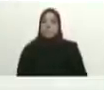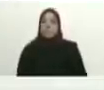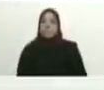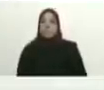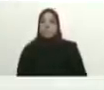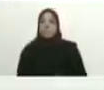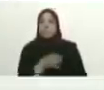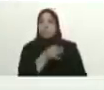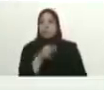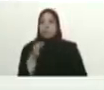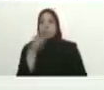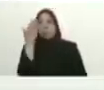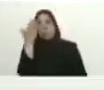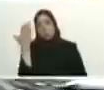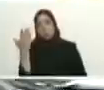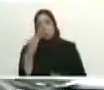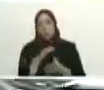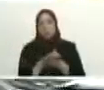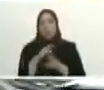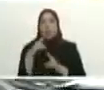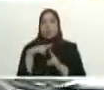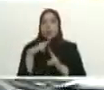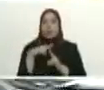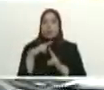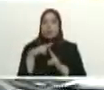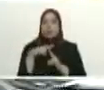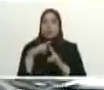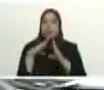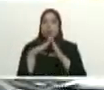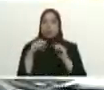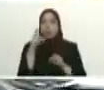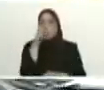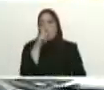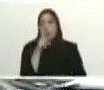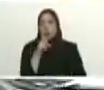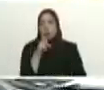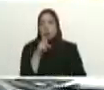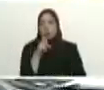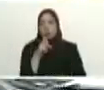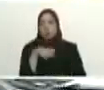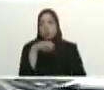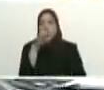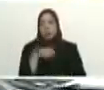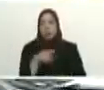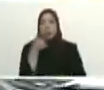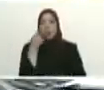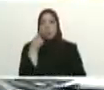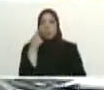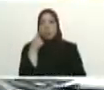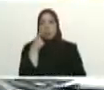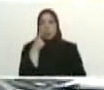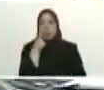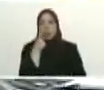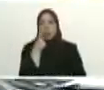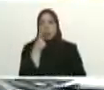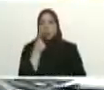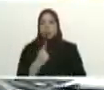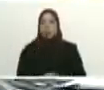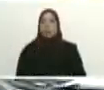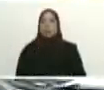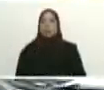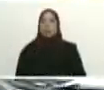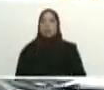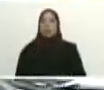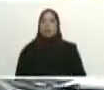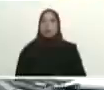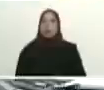correcto mis saludos al Táchira a todos los Andes y estamos muy pendientes bueno de